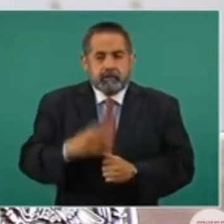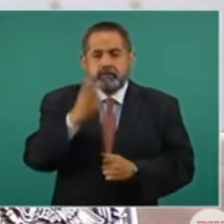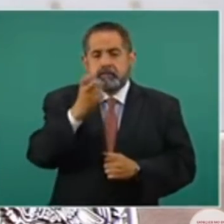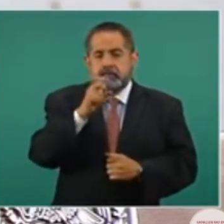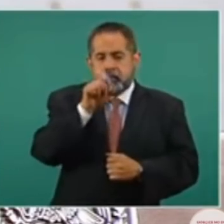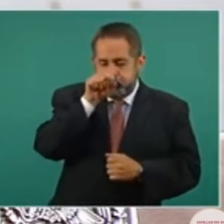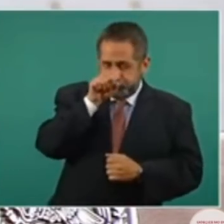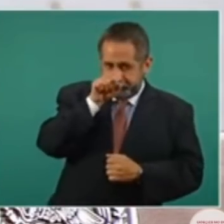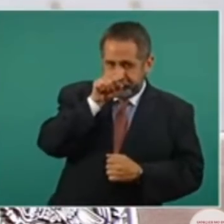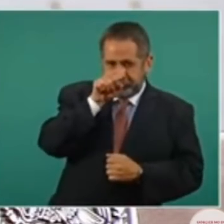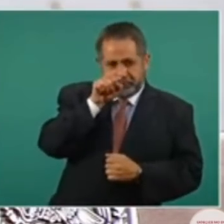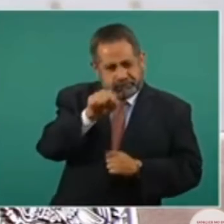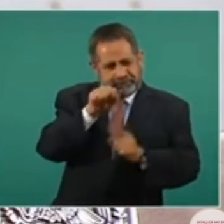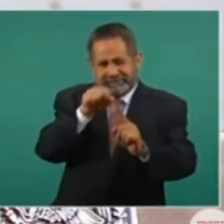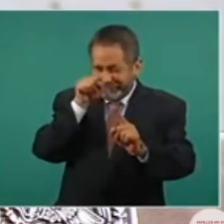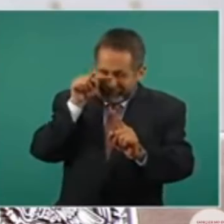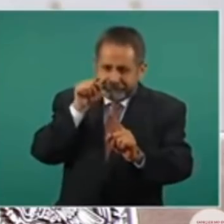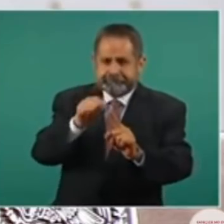meollo de todo.